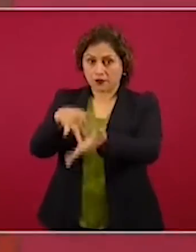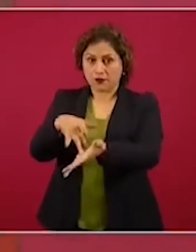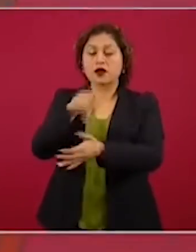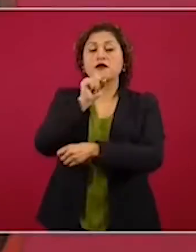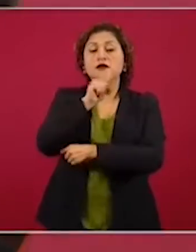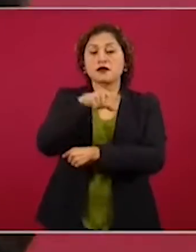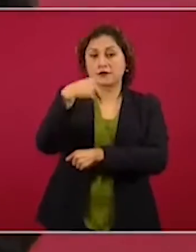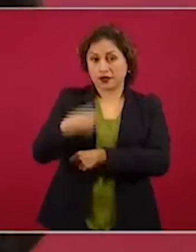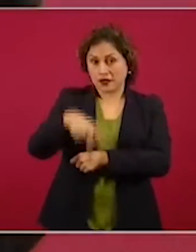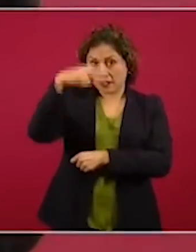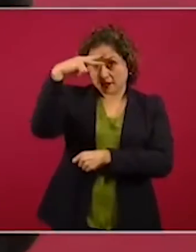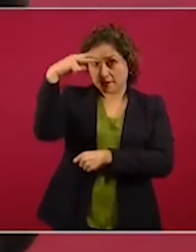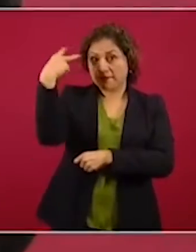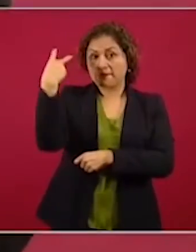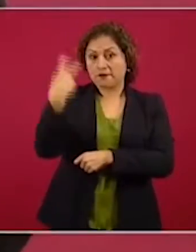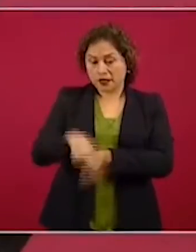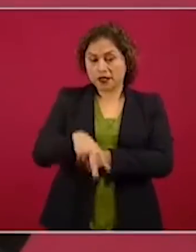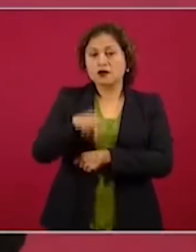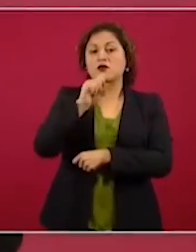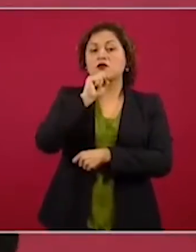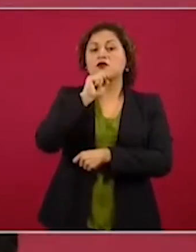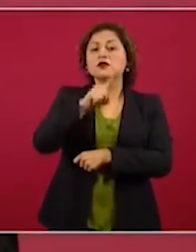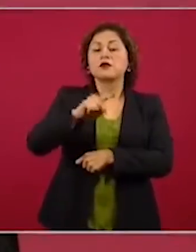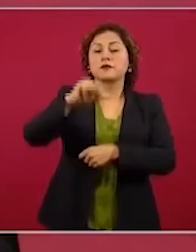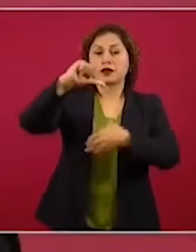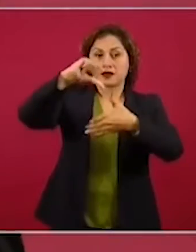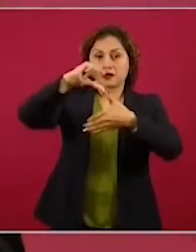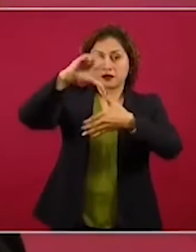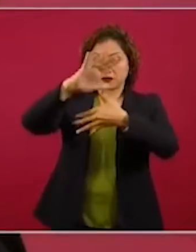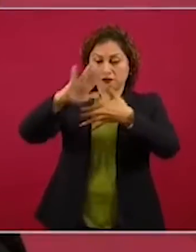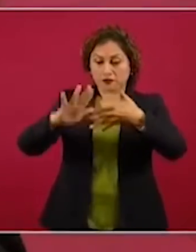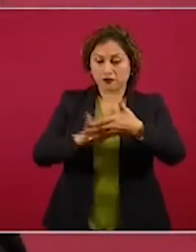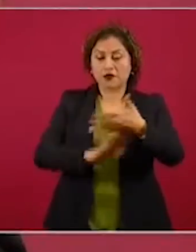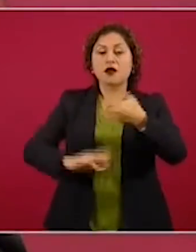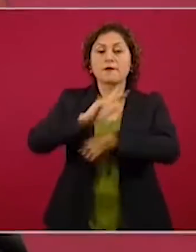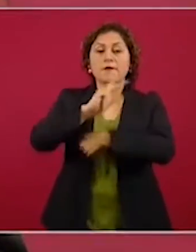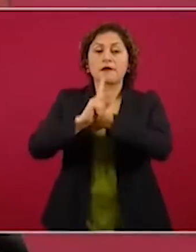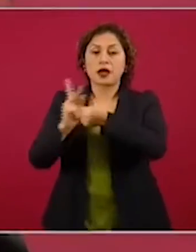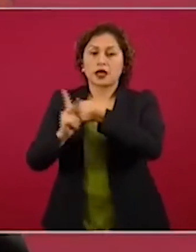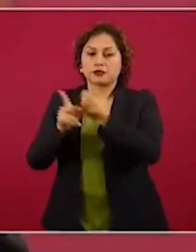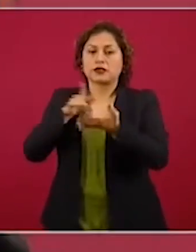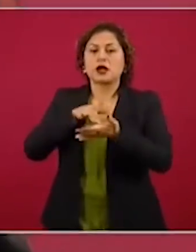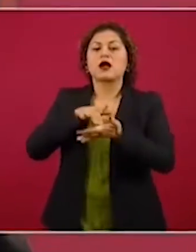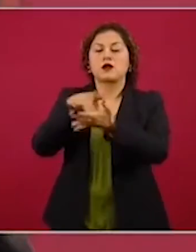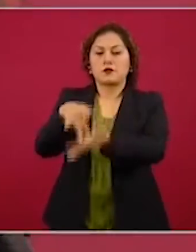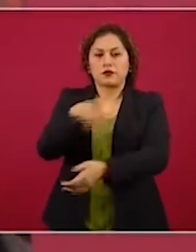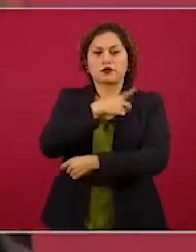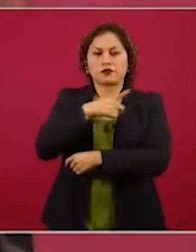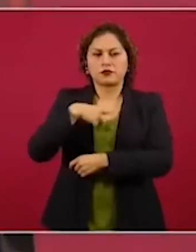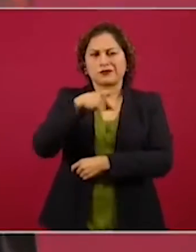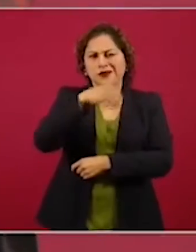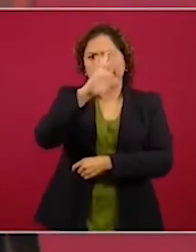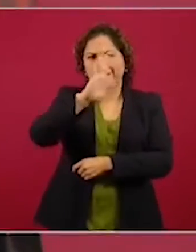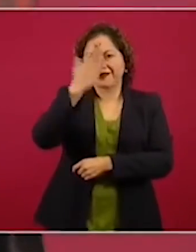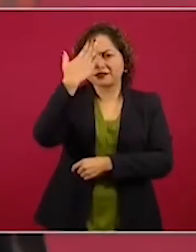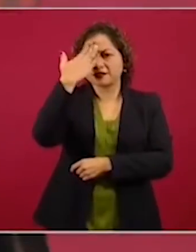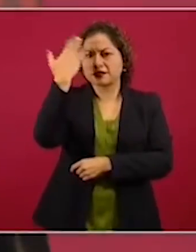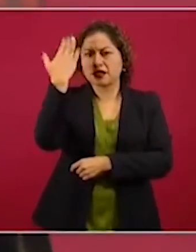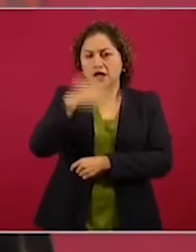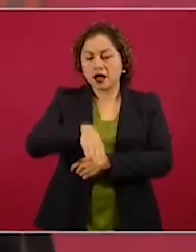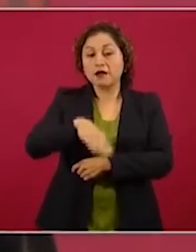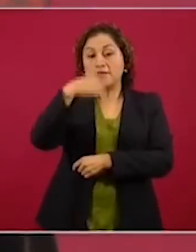estados del sur, sureste del país, para que haya desarrollo,